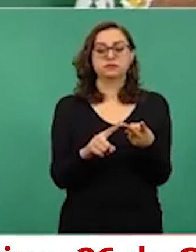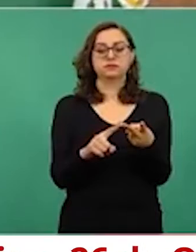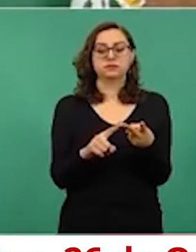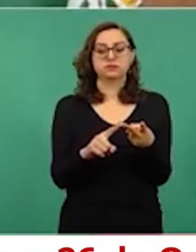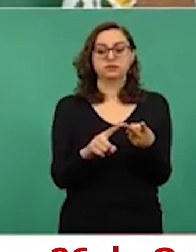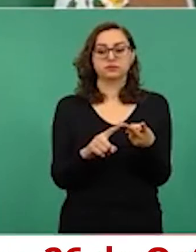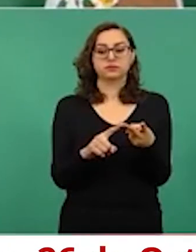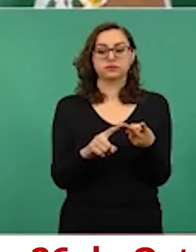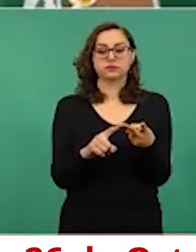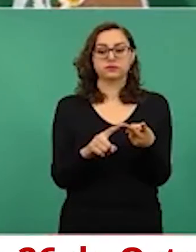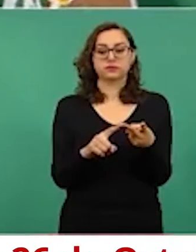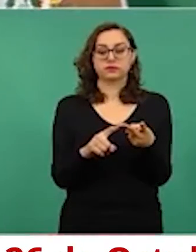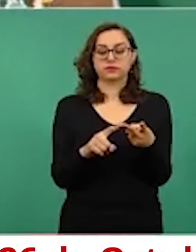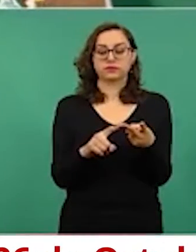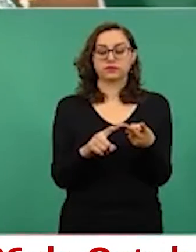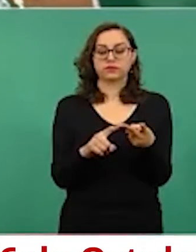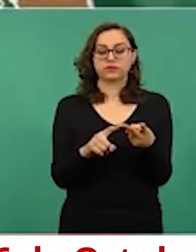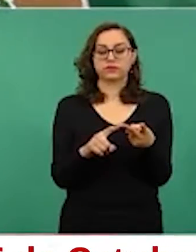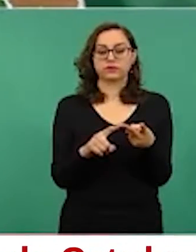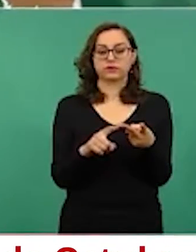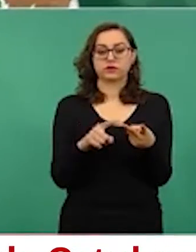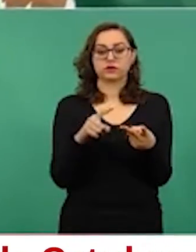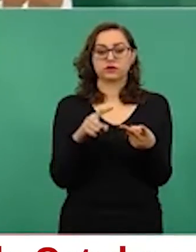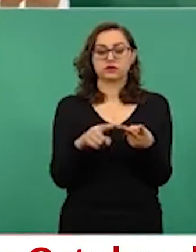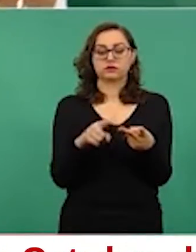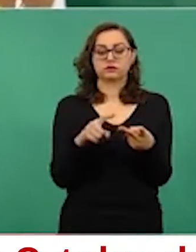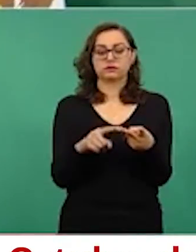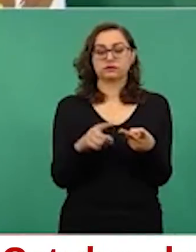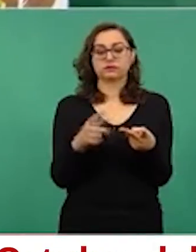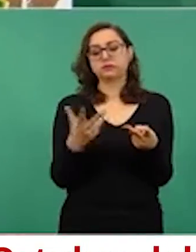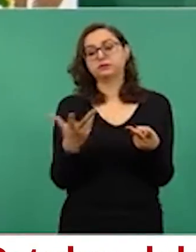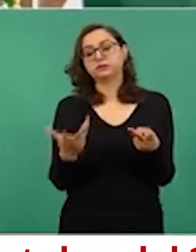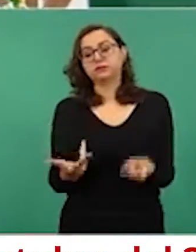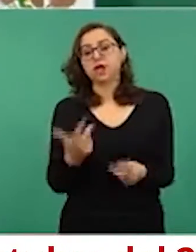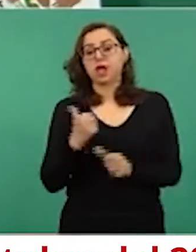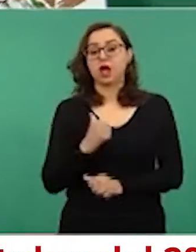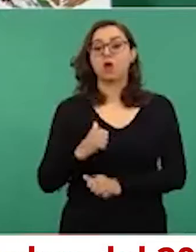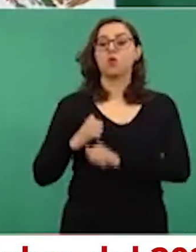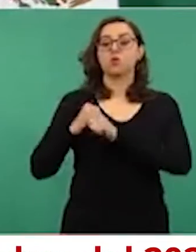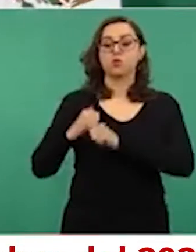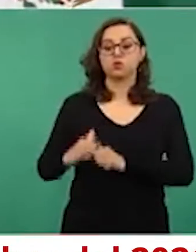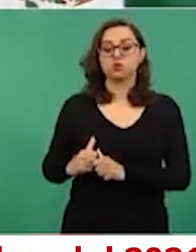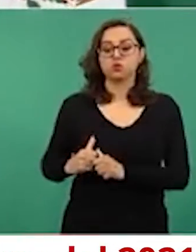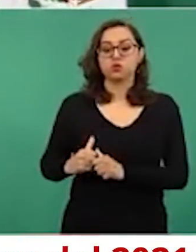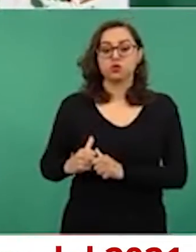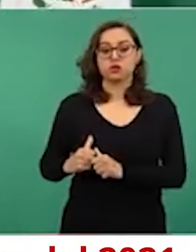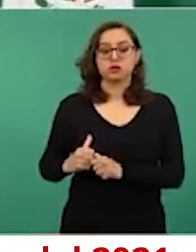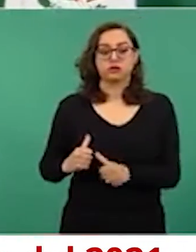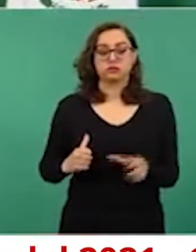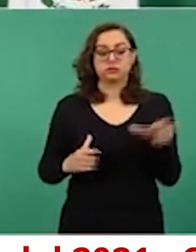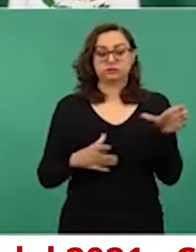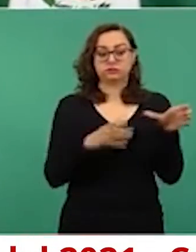en otros poderes, como